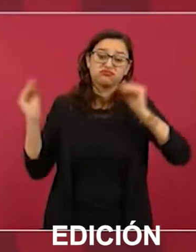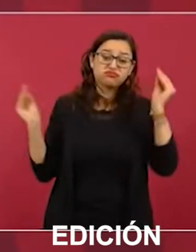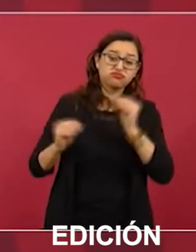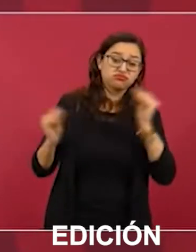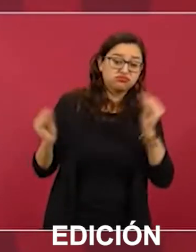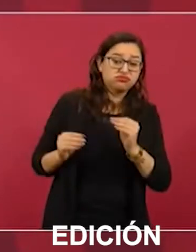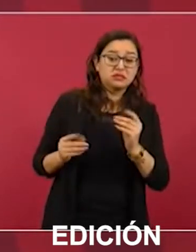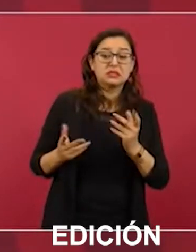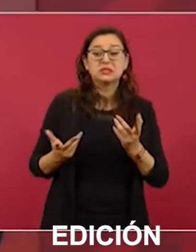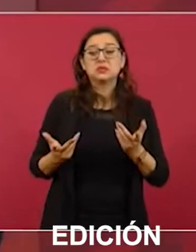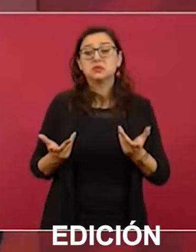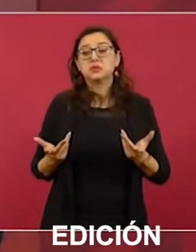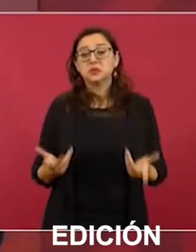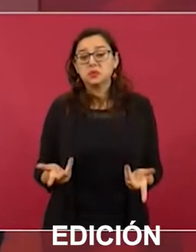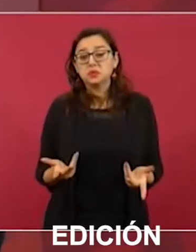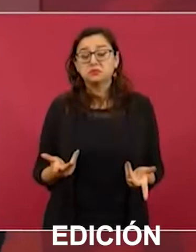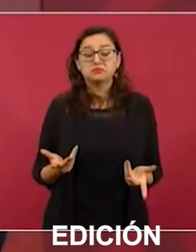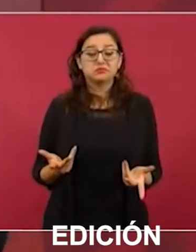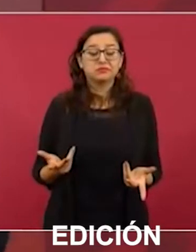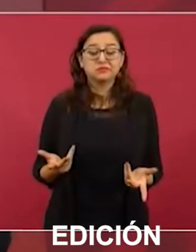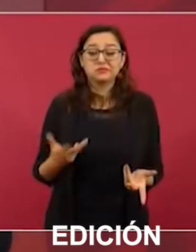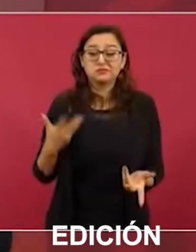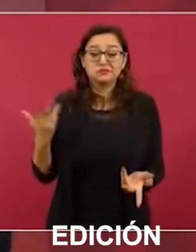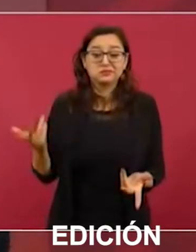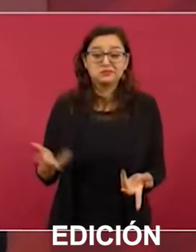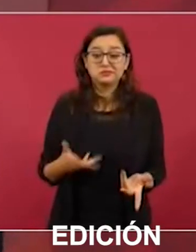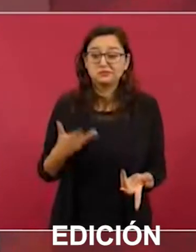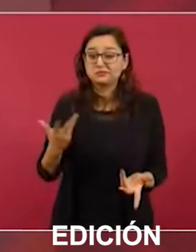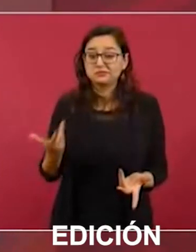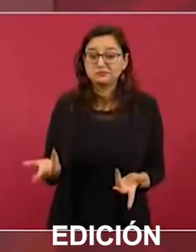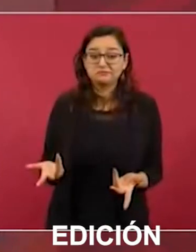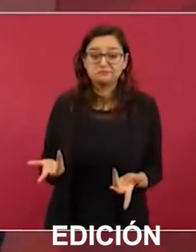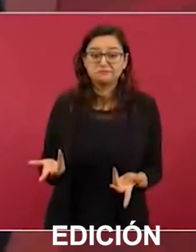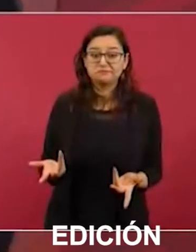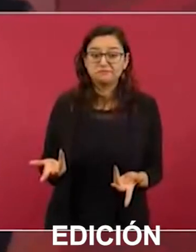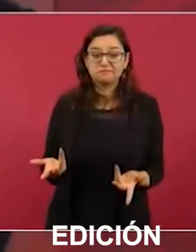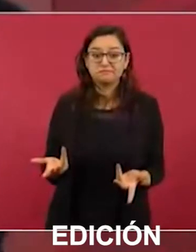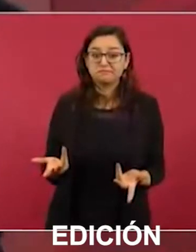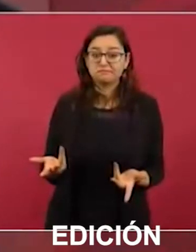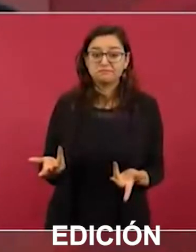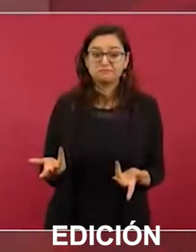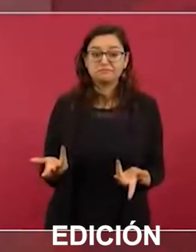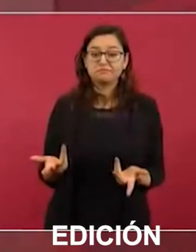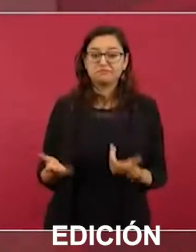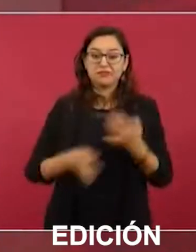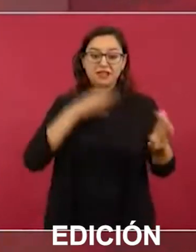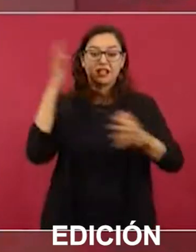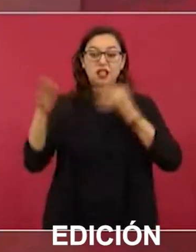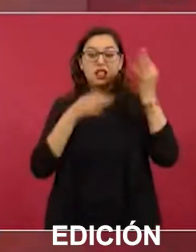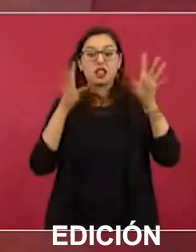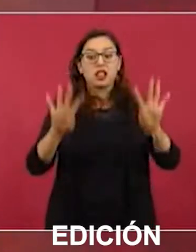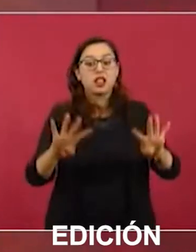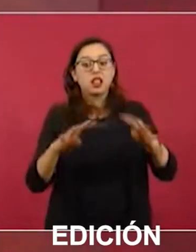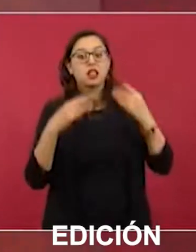la publicidad.